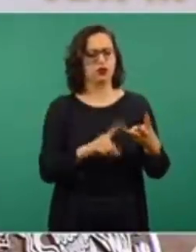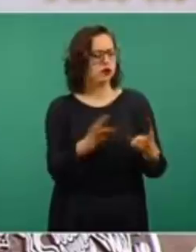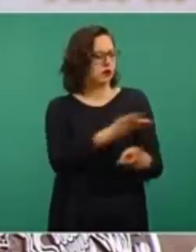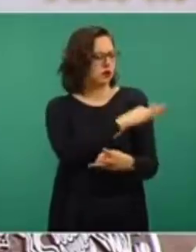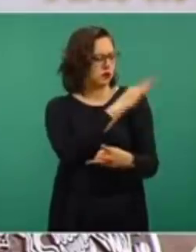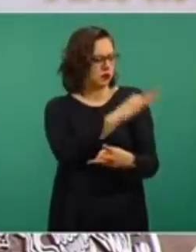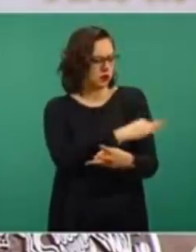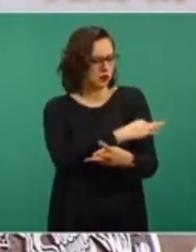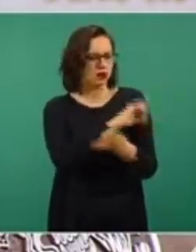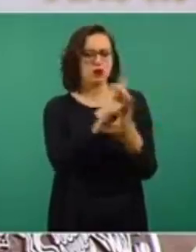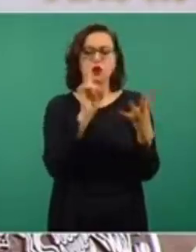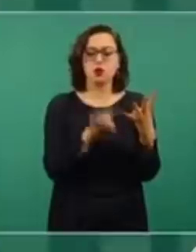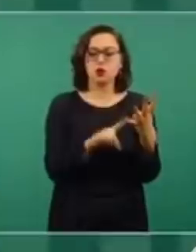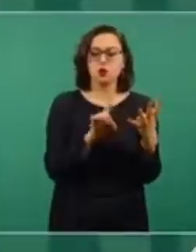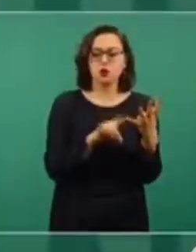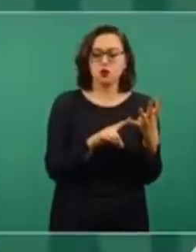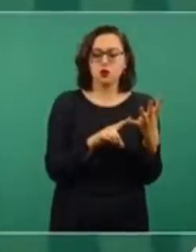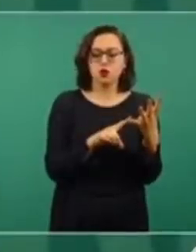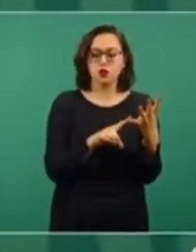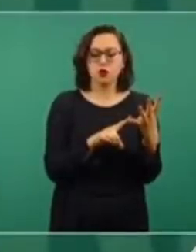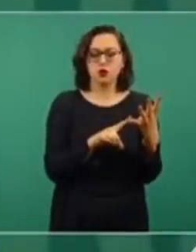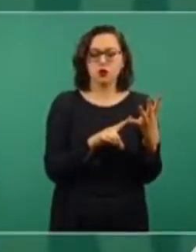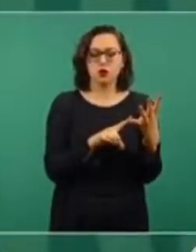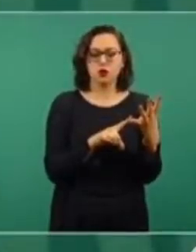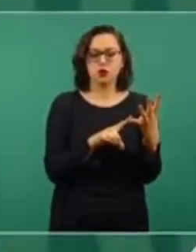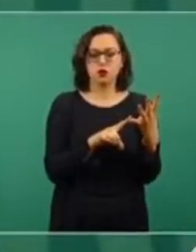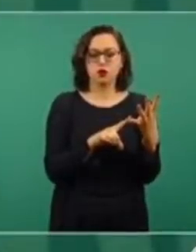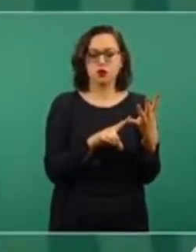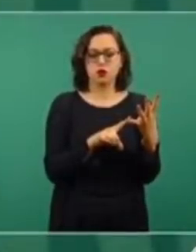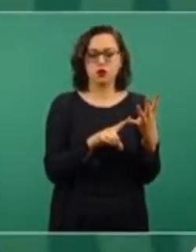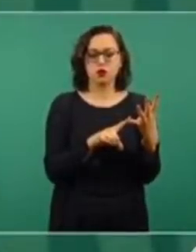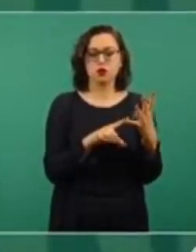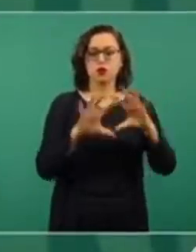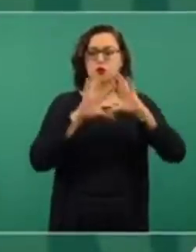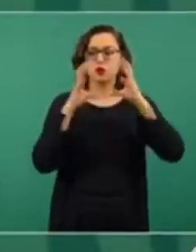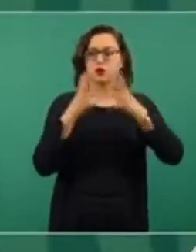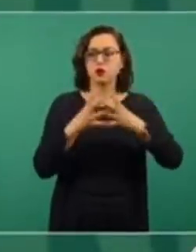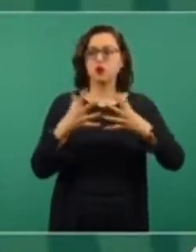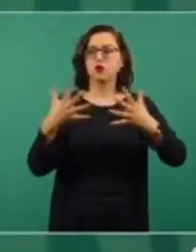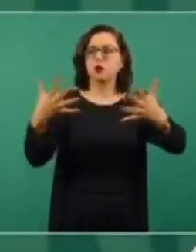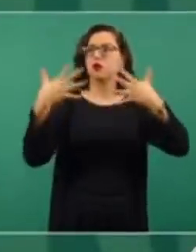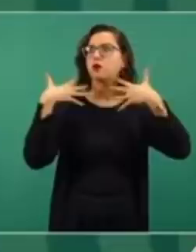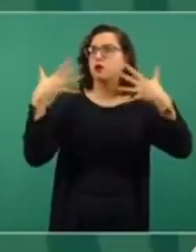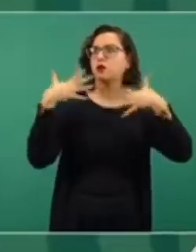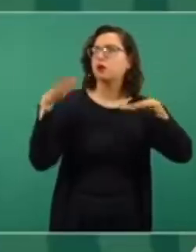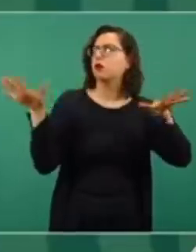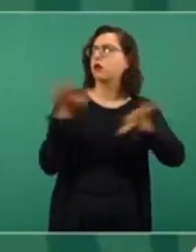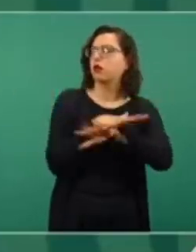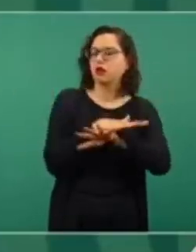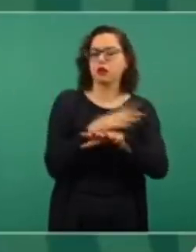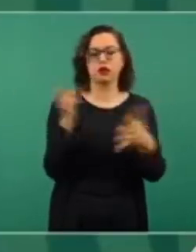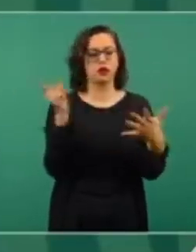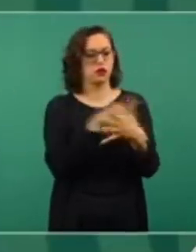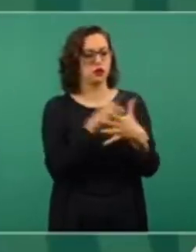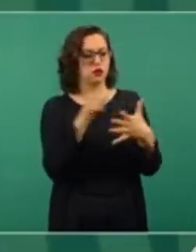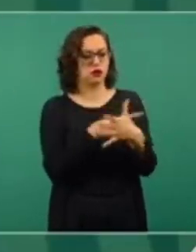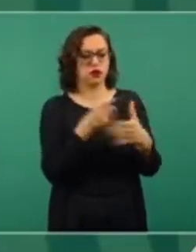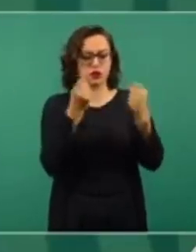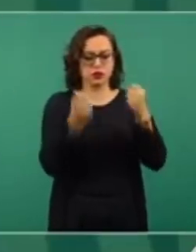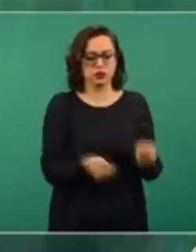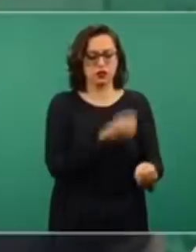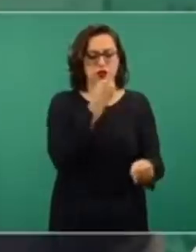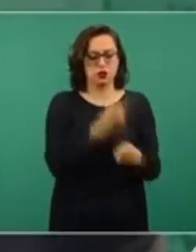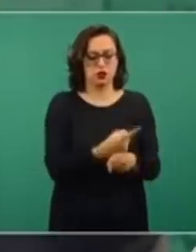Tenemos el tema del cambio climático, tenemos el tema de seguridad y tenemos el tema